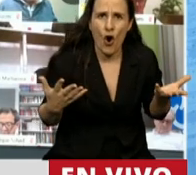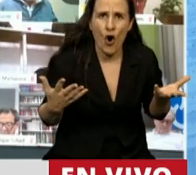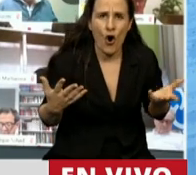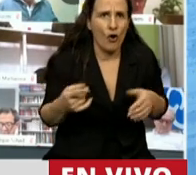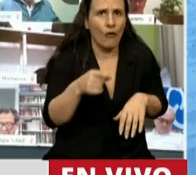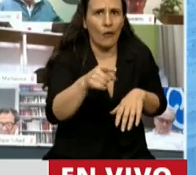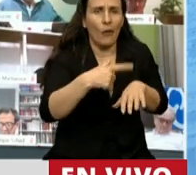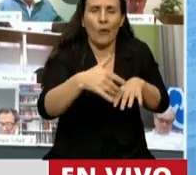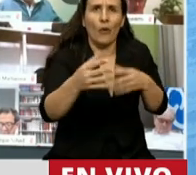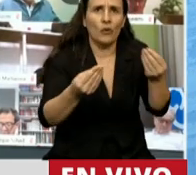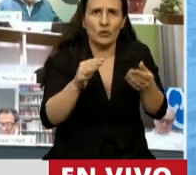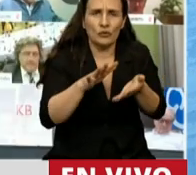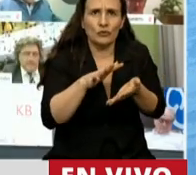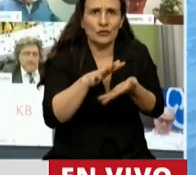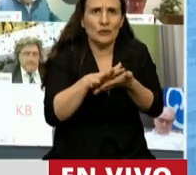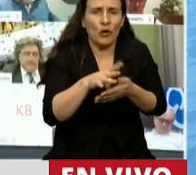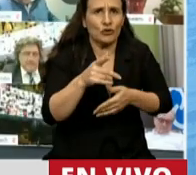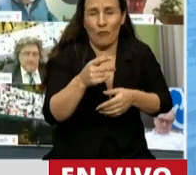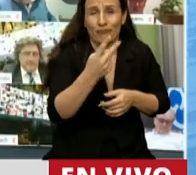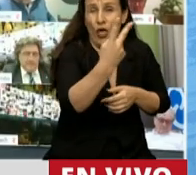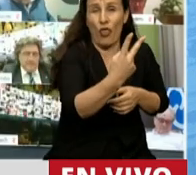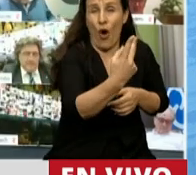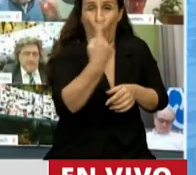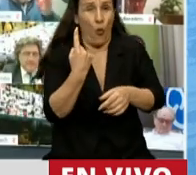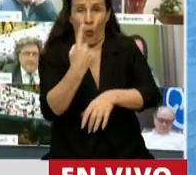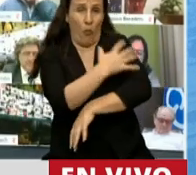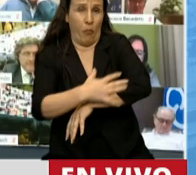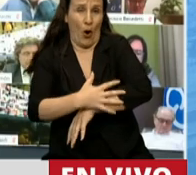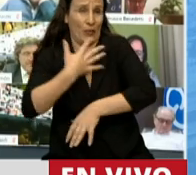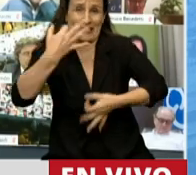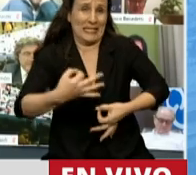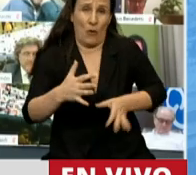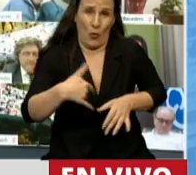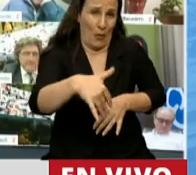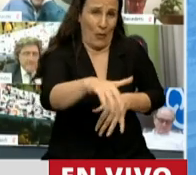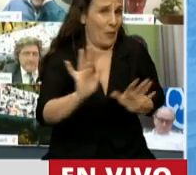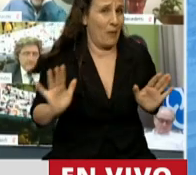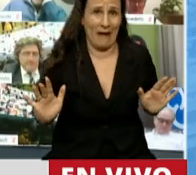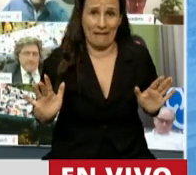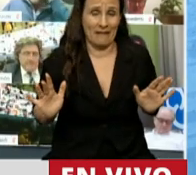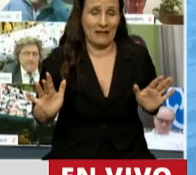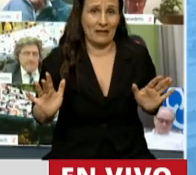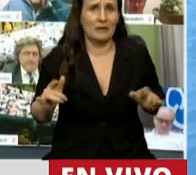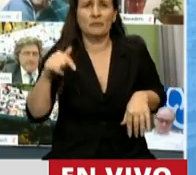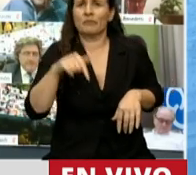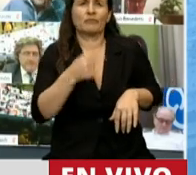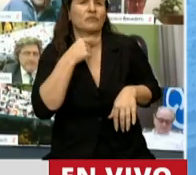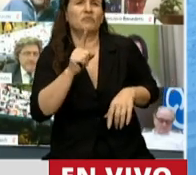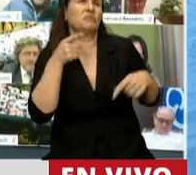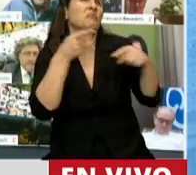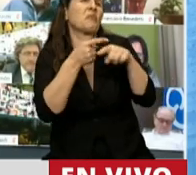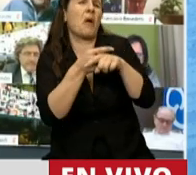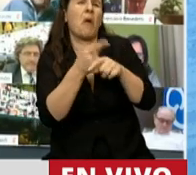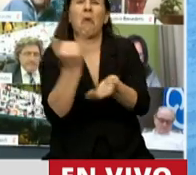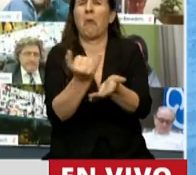por lo menos por un tiempo, en situación de pobreza. Entonces, no queremos engancharnos en ninguna pelea